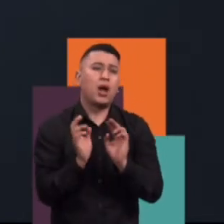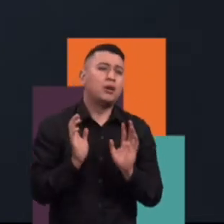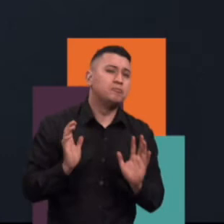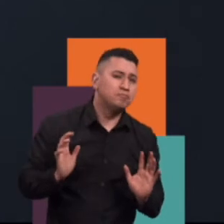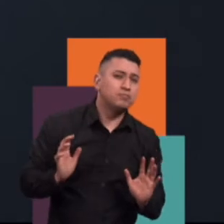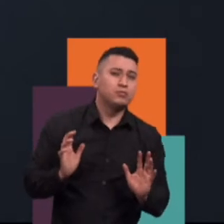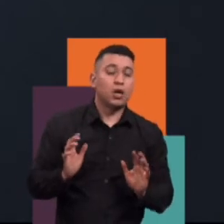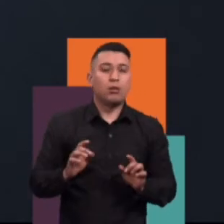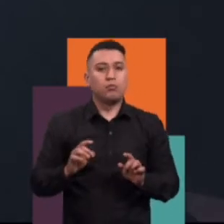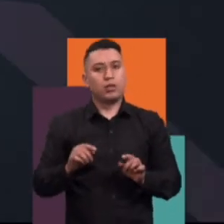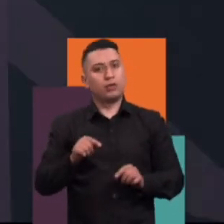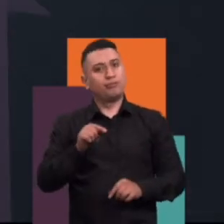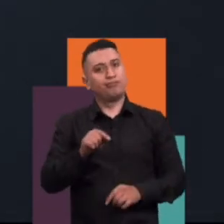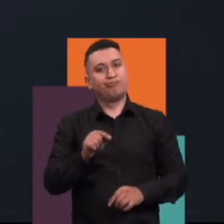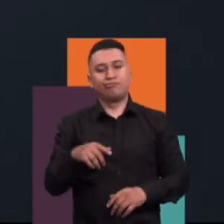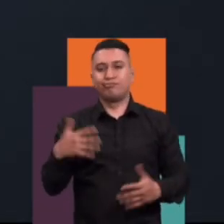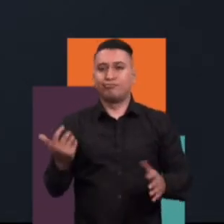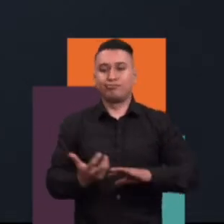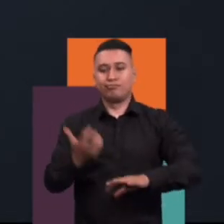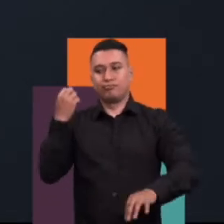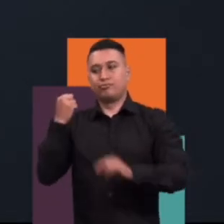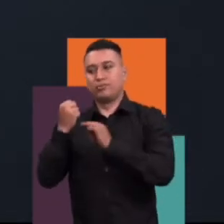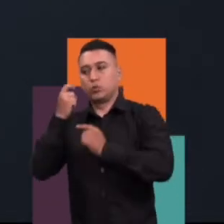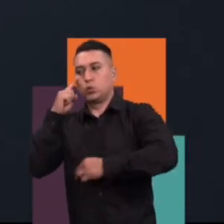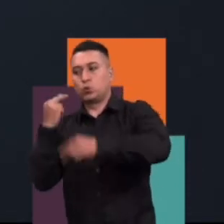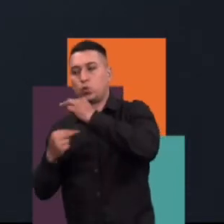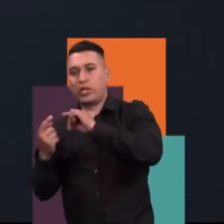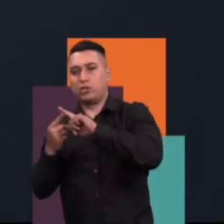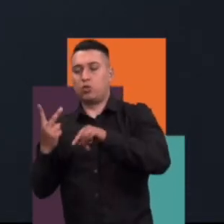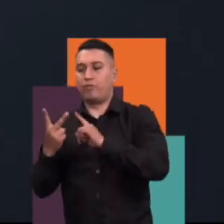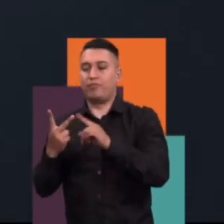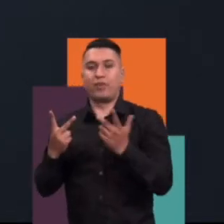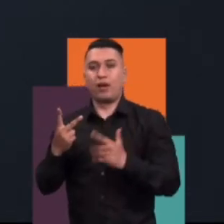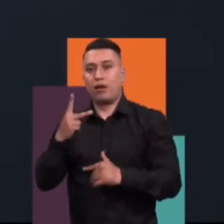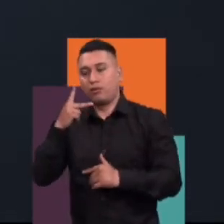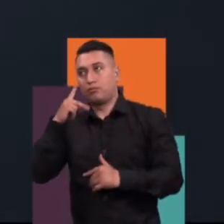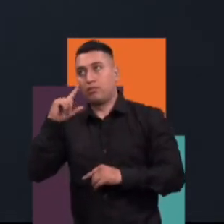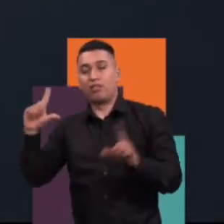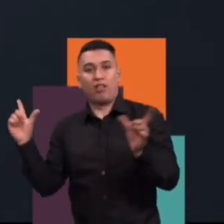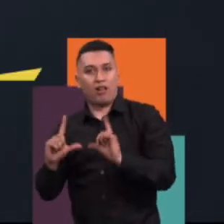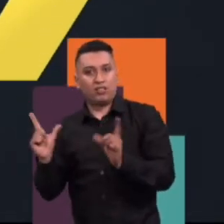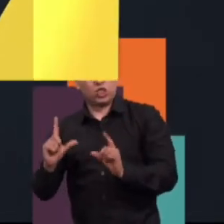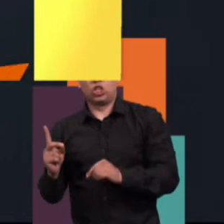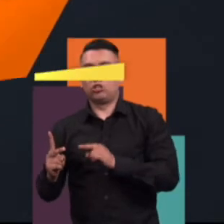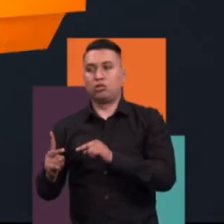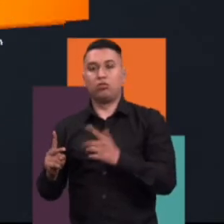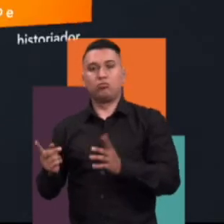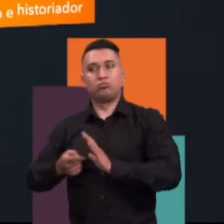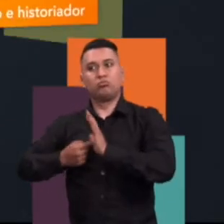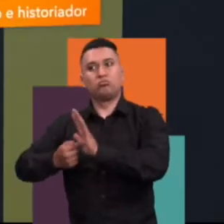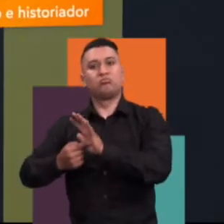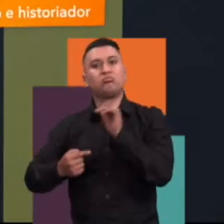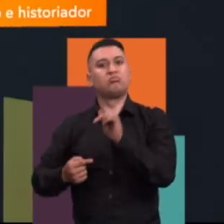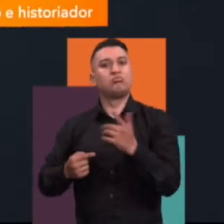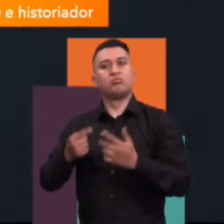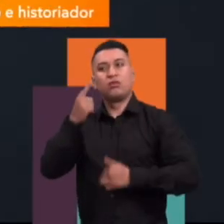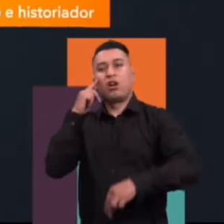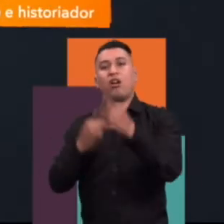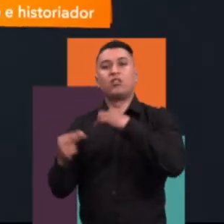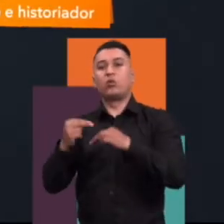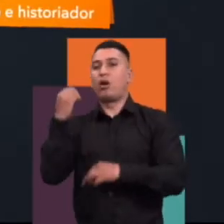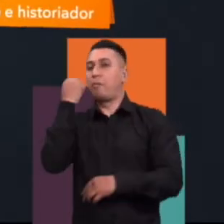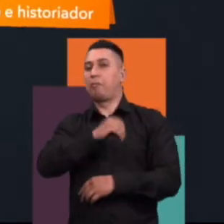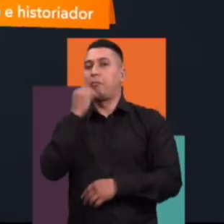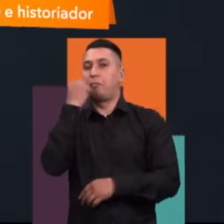estábamos quitando, y es lo que hizo la televisión y hizo el turismo, descafeinar la aventura y volverla a algo tan cotidiano que, ¿qué